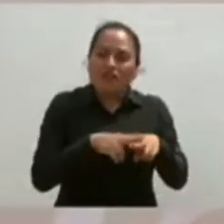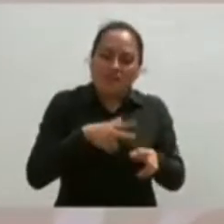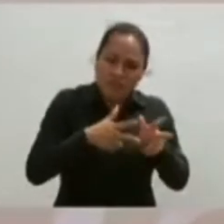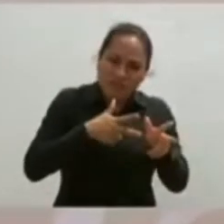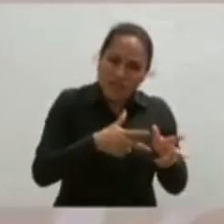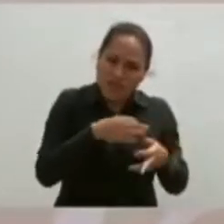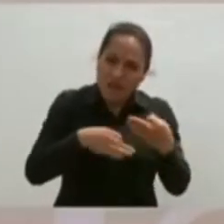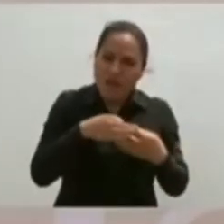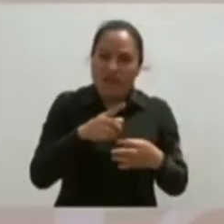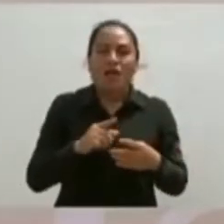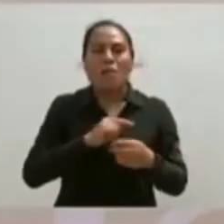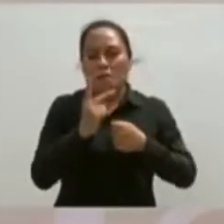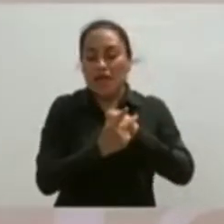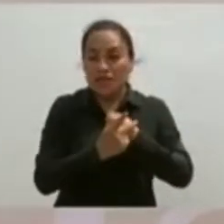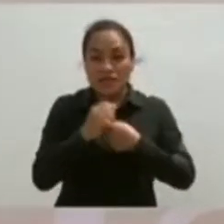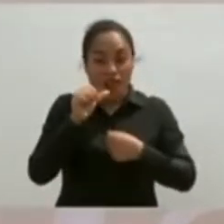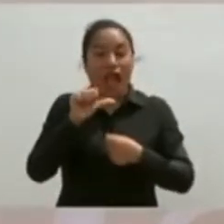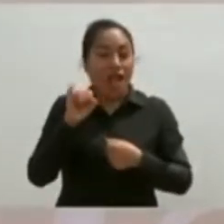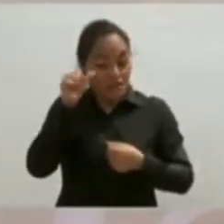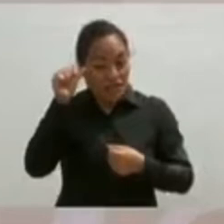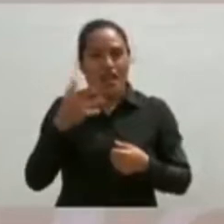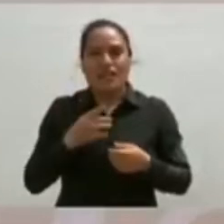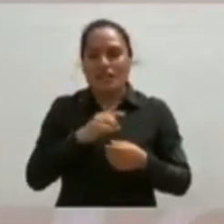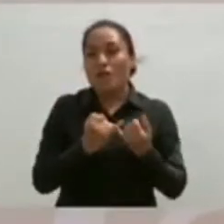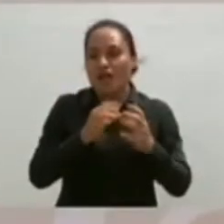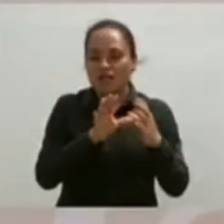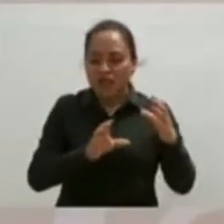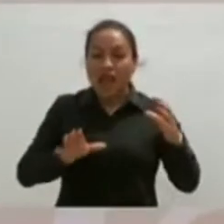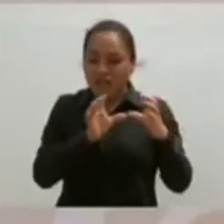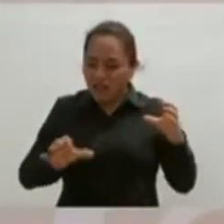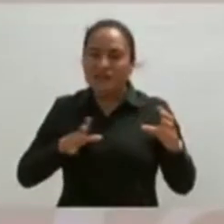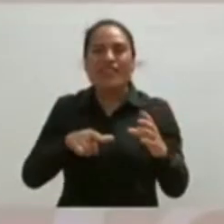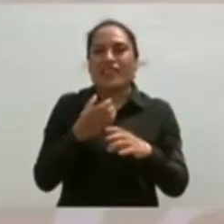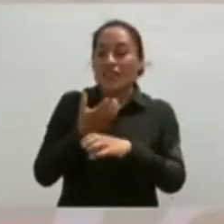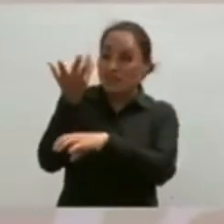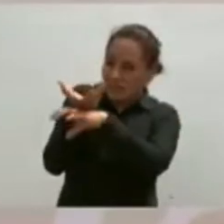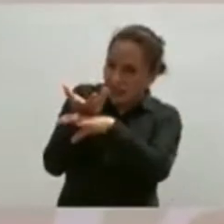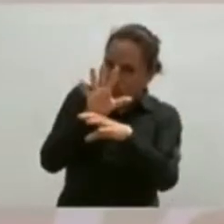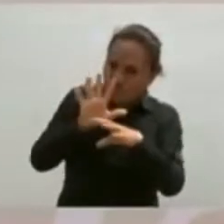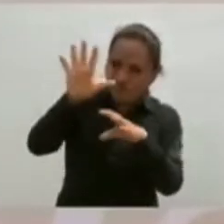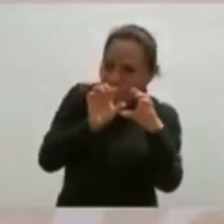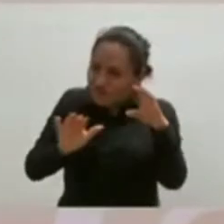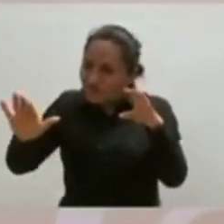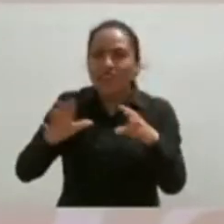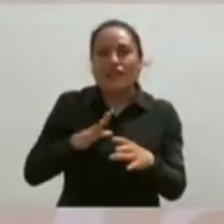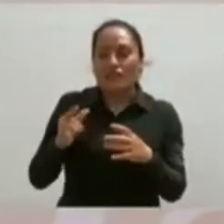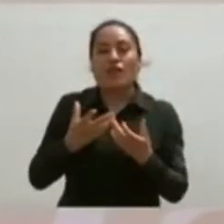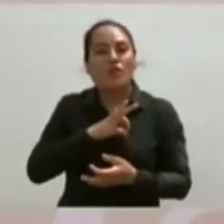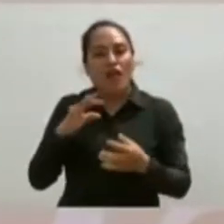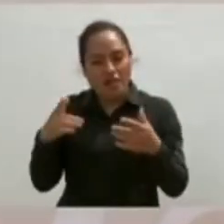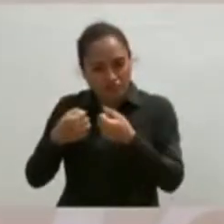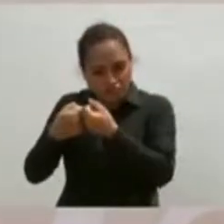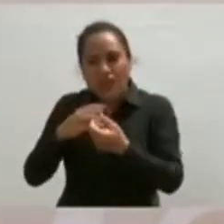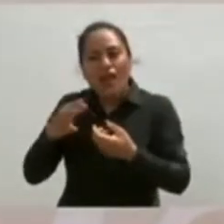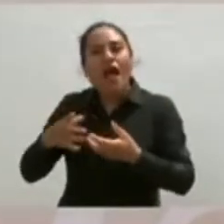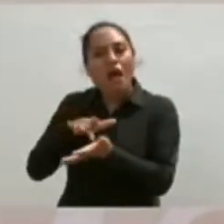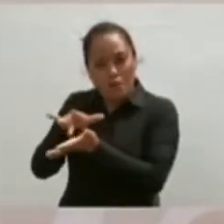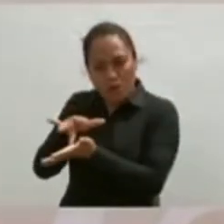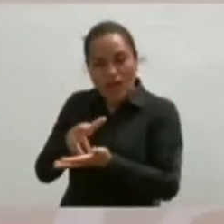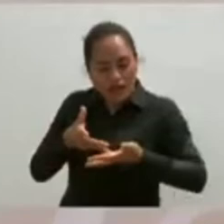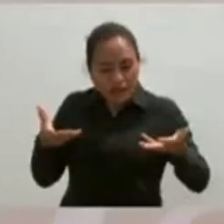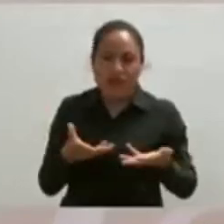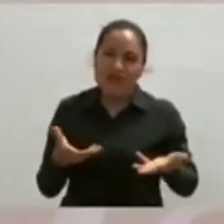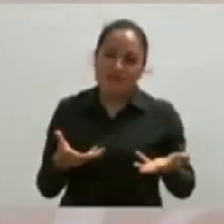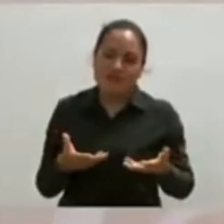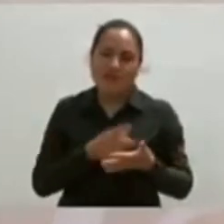los países de Asia con la costa este de Estados Unidos. Este es un proyecto que estamos llevando a